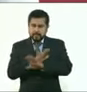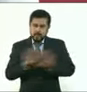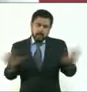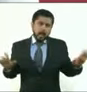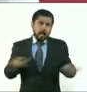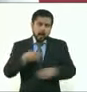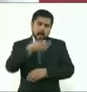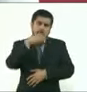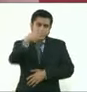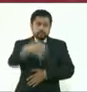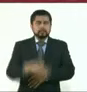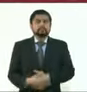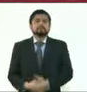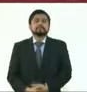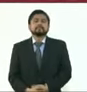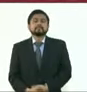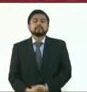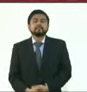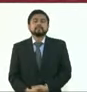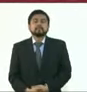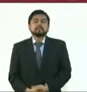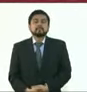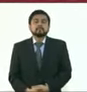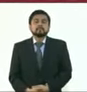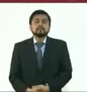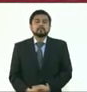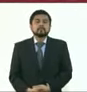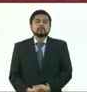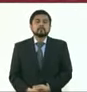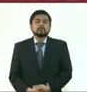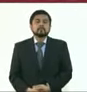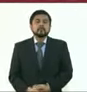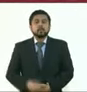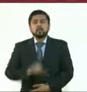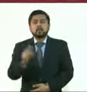Gracias. Continuemos con Salvador Corona del Universal.